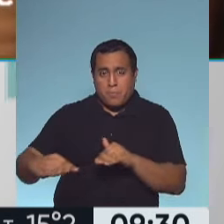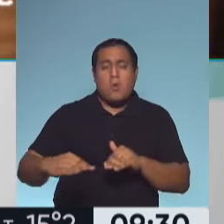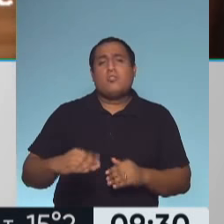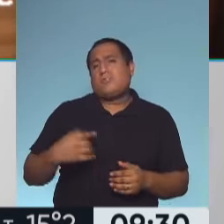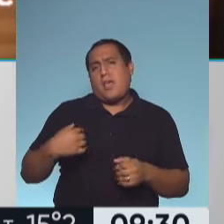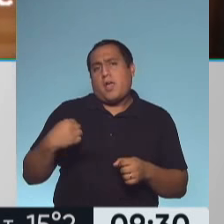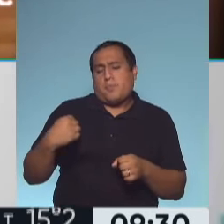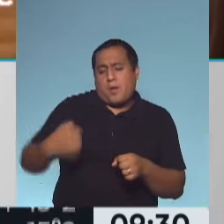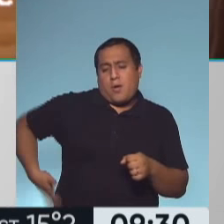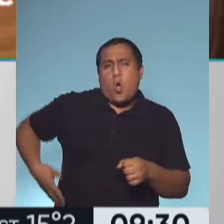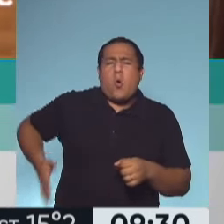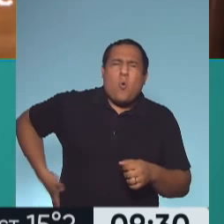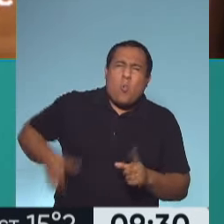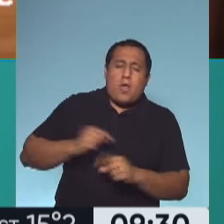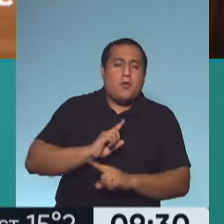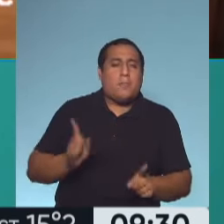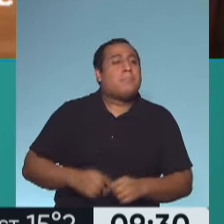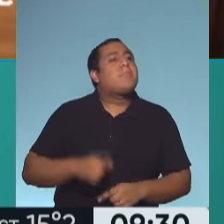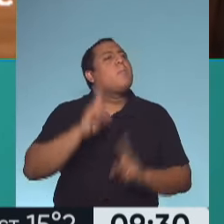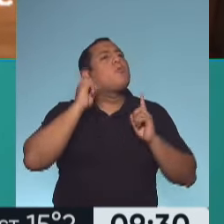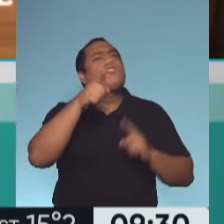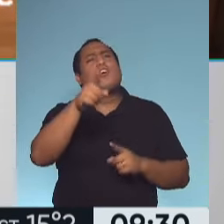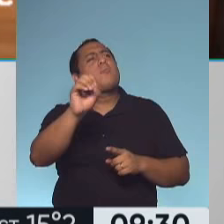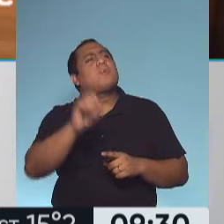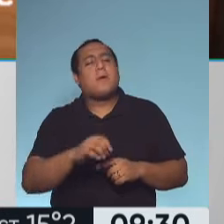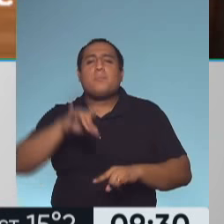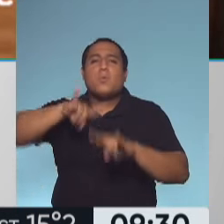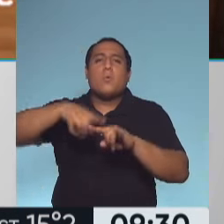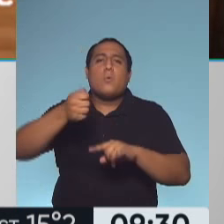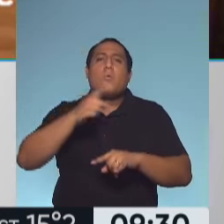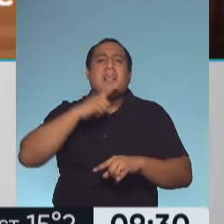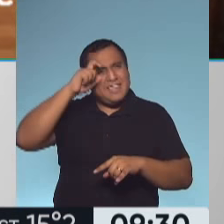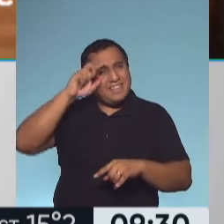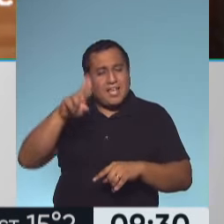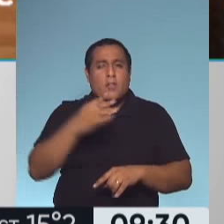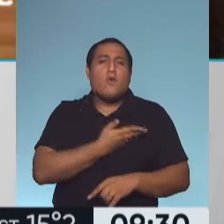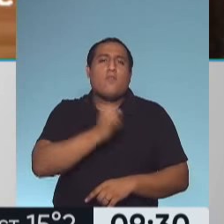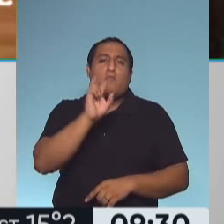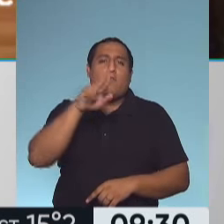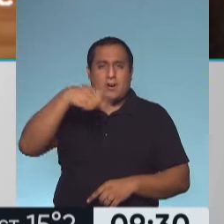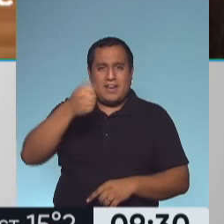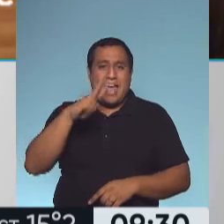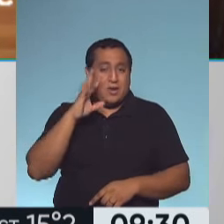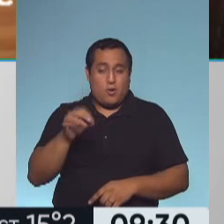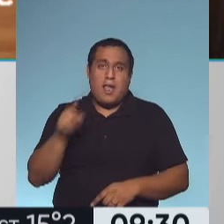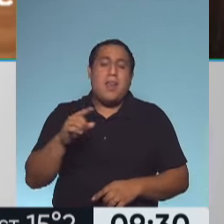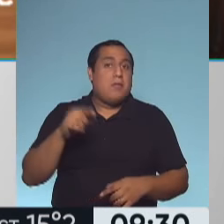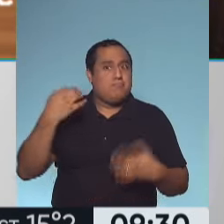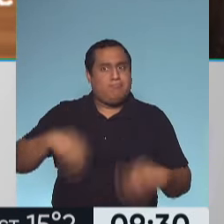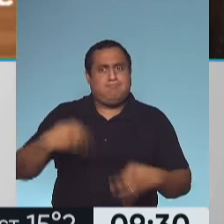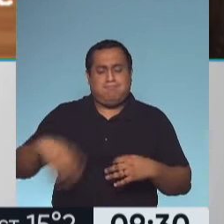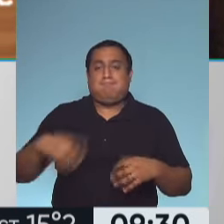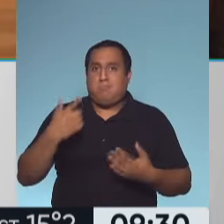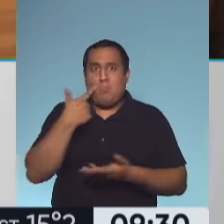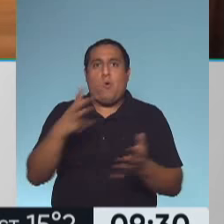Y este profe, ¿cómo es el nombre de tu profe? Se llama Walter Fornario. Gracias. Excelente modelo técnico. Gracias, Walter. Le